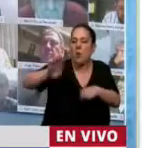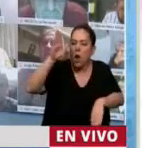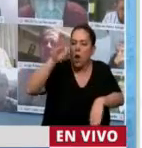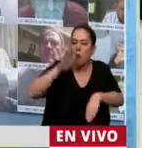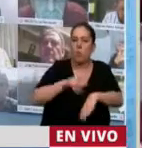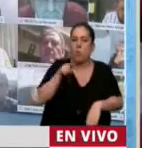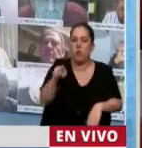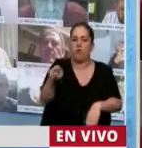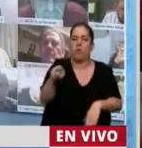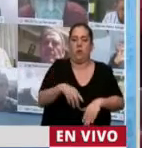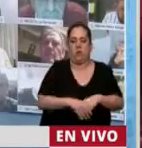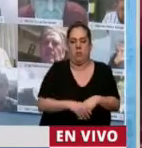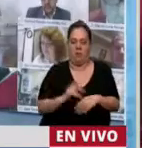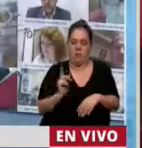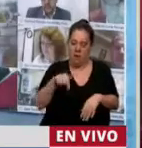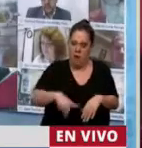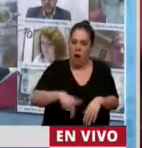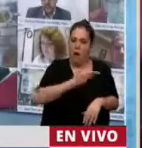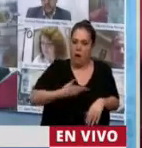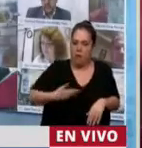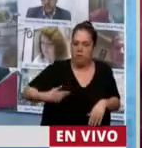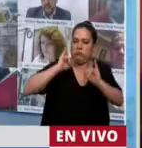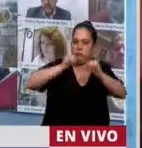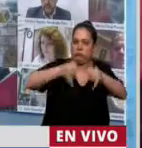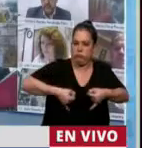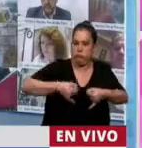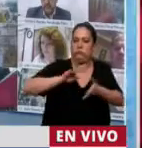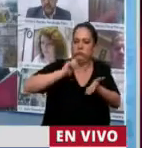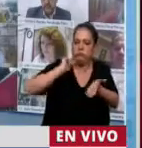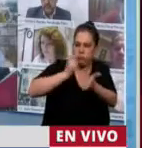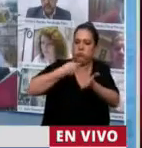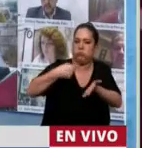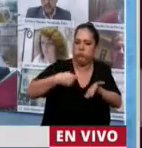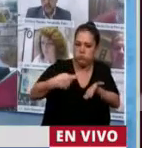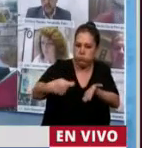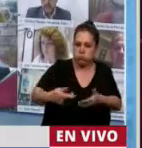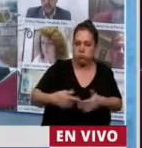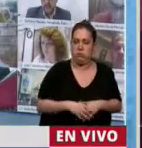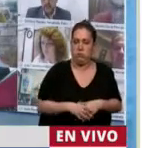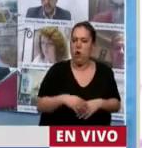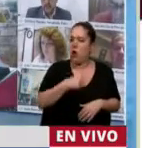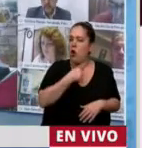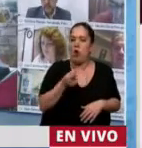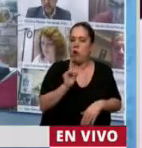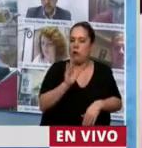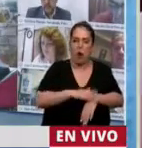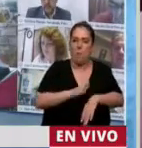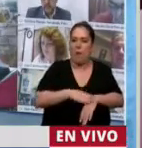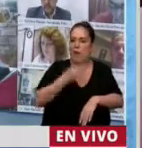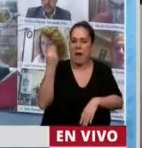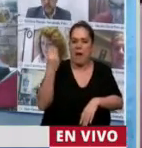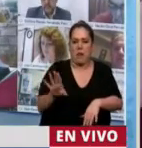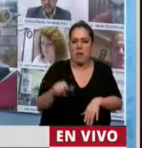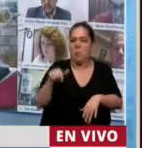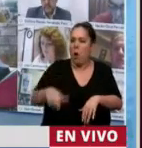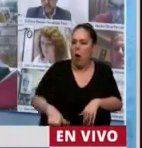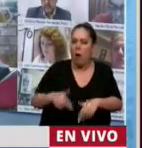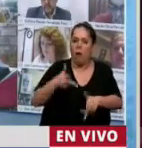jueves, la ley que tiene que ver con la contribución solidaria que